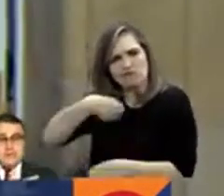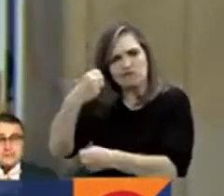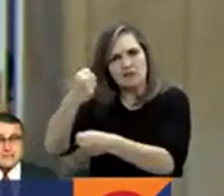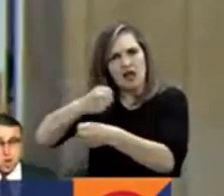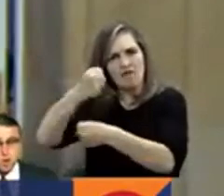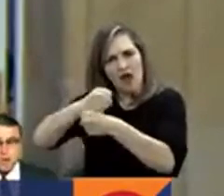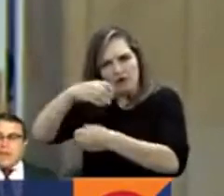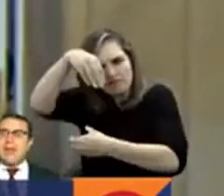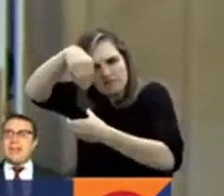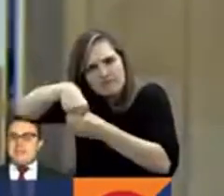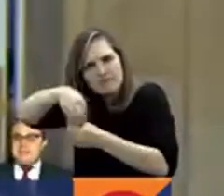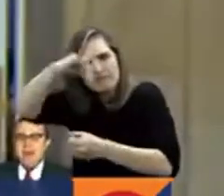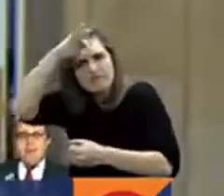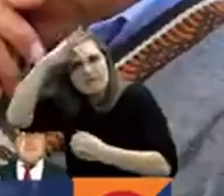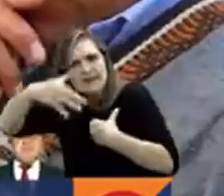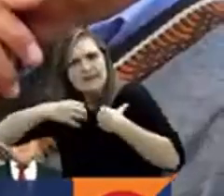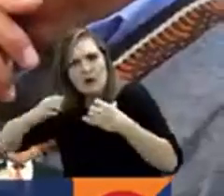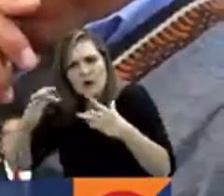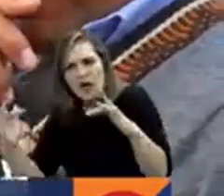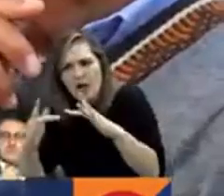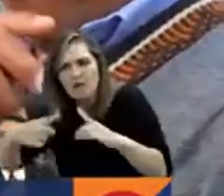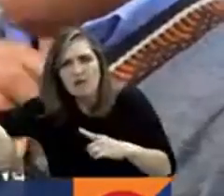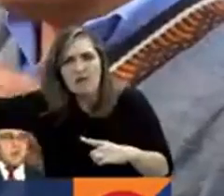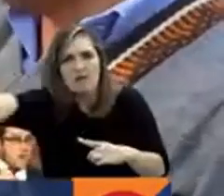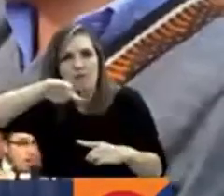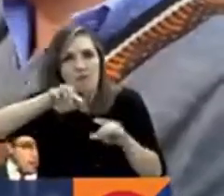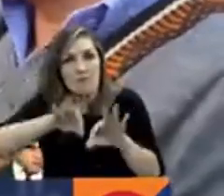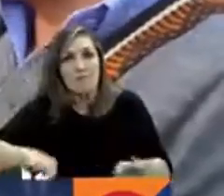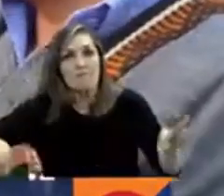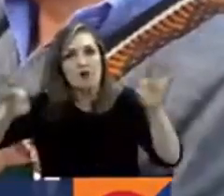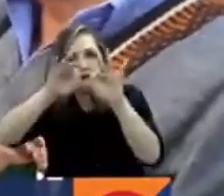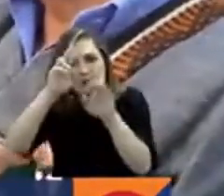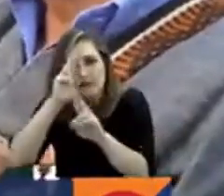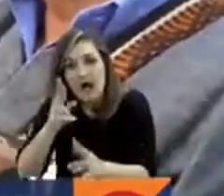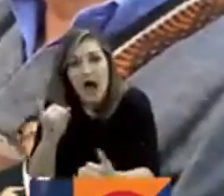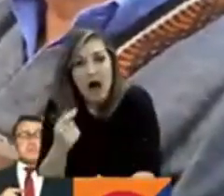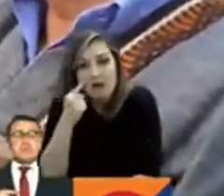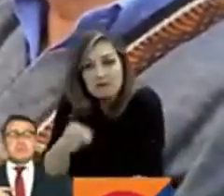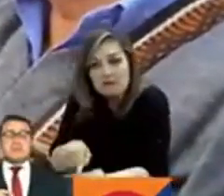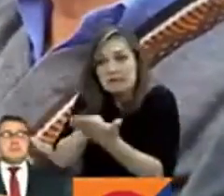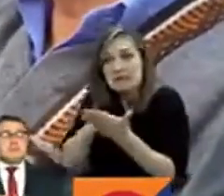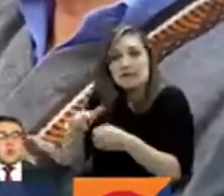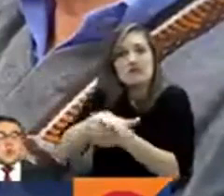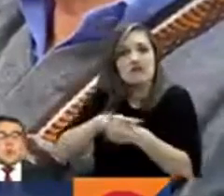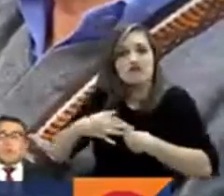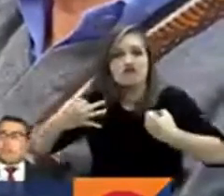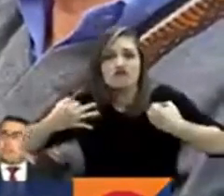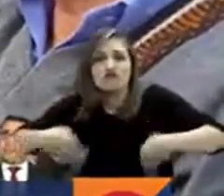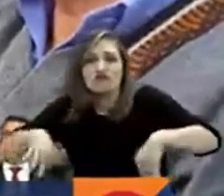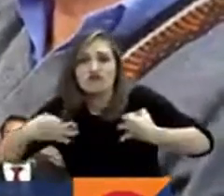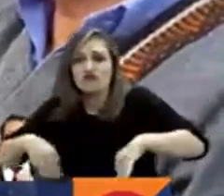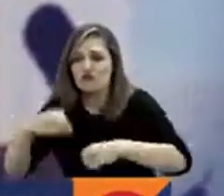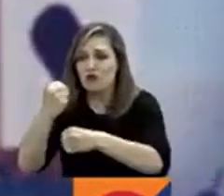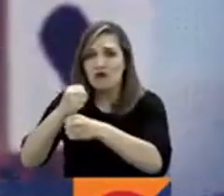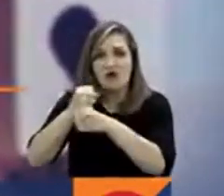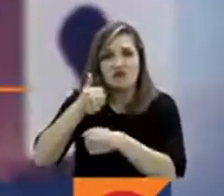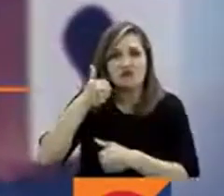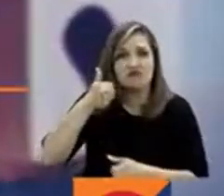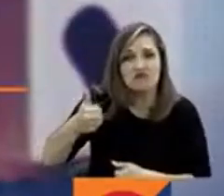que en este momento se encuentran en situación de informalidad y precarización.